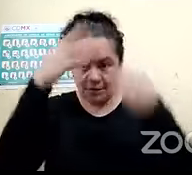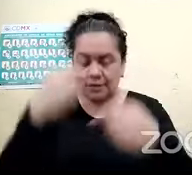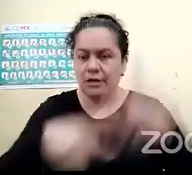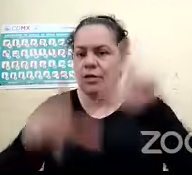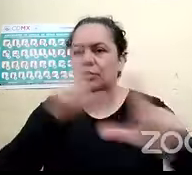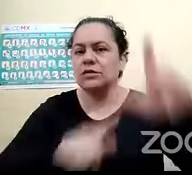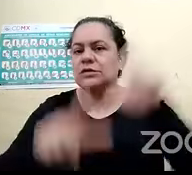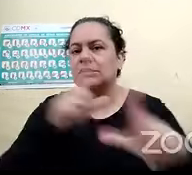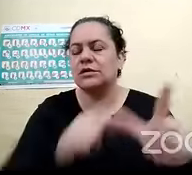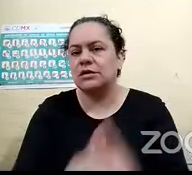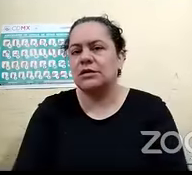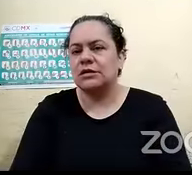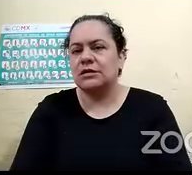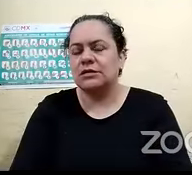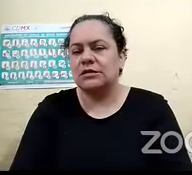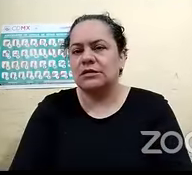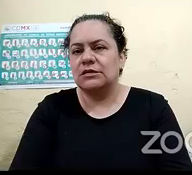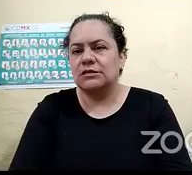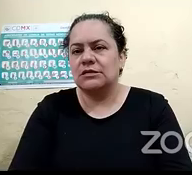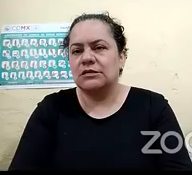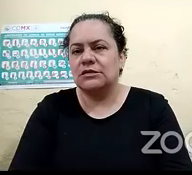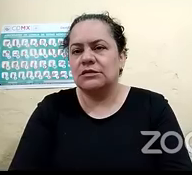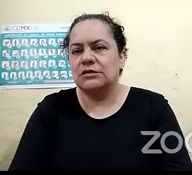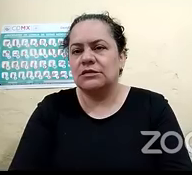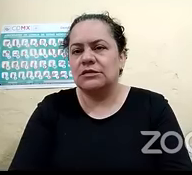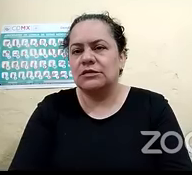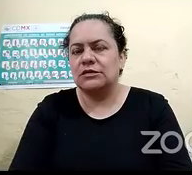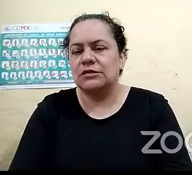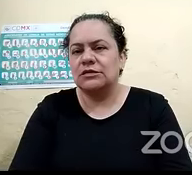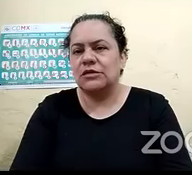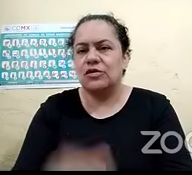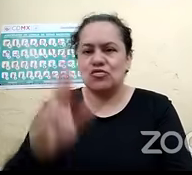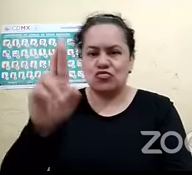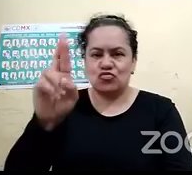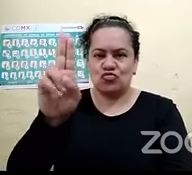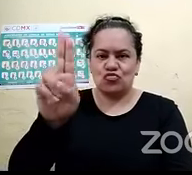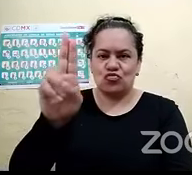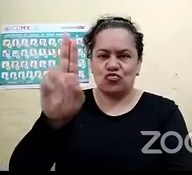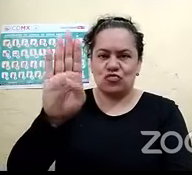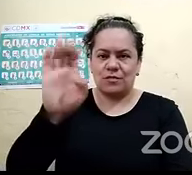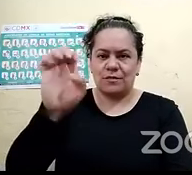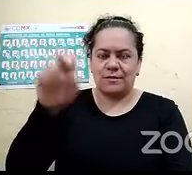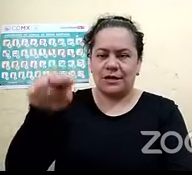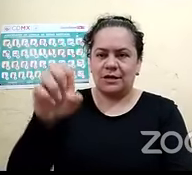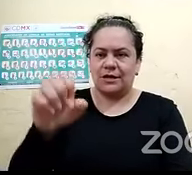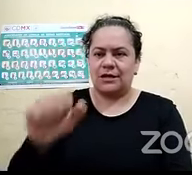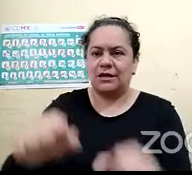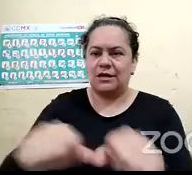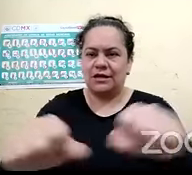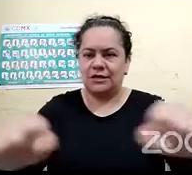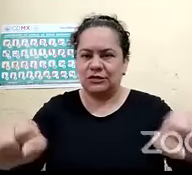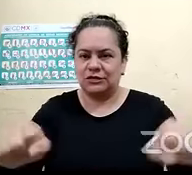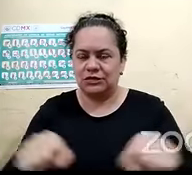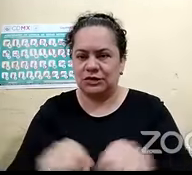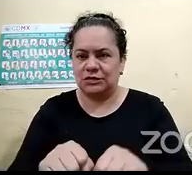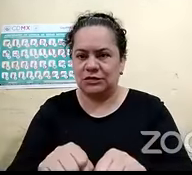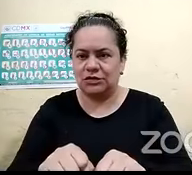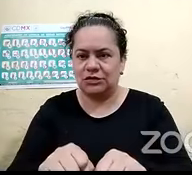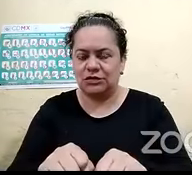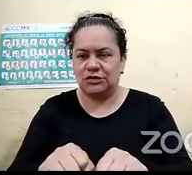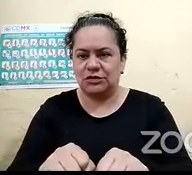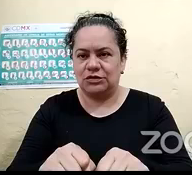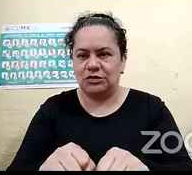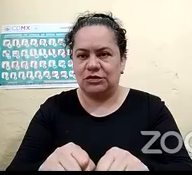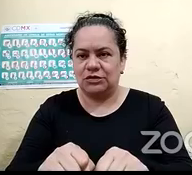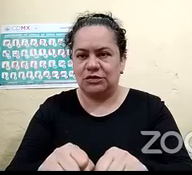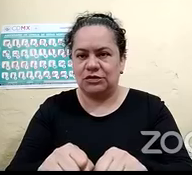lo pueden checar con nuestro amigo Rubén Benítez de la asociación ay déjenme lo checo asociación